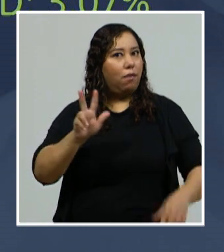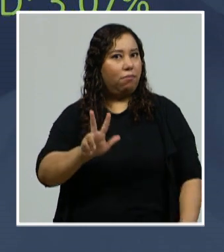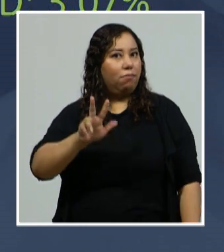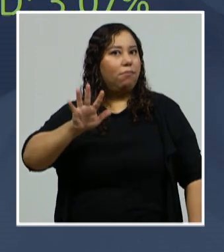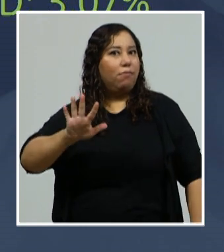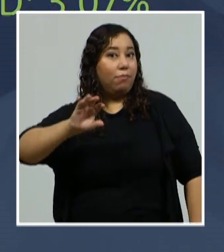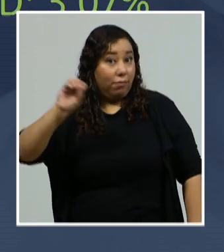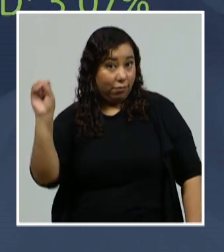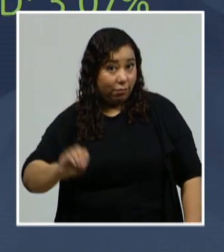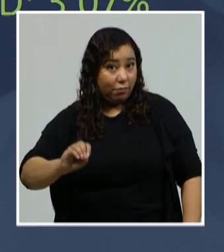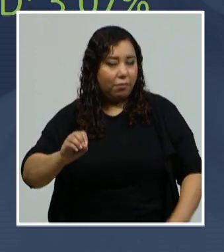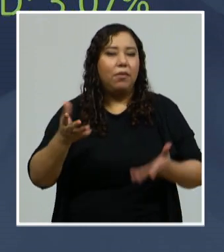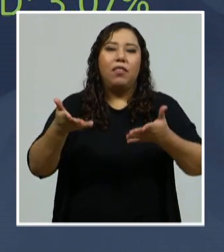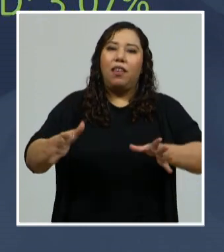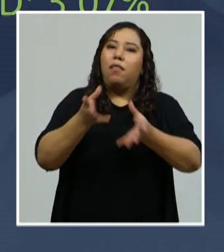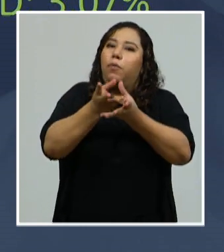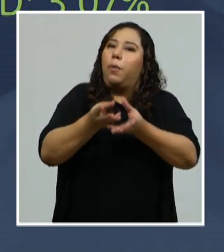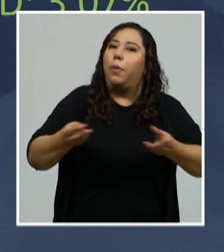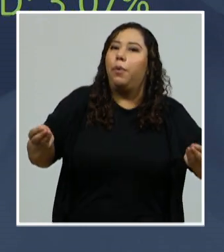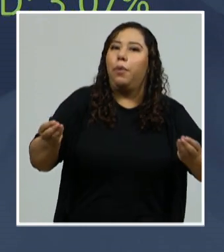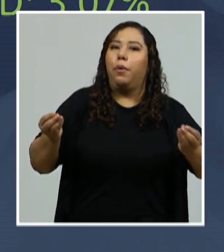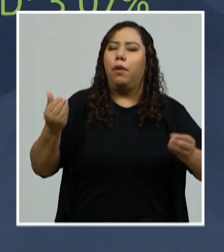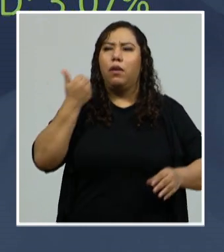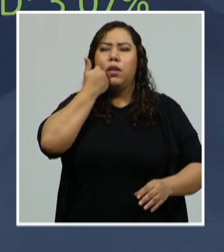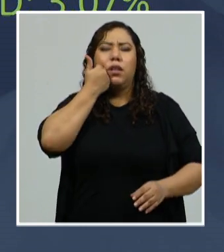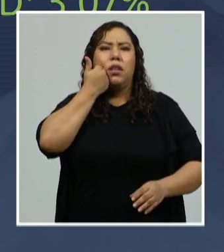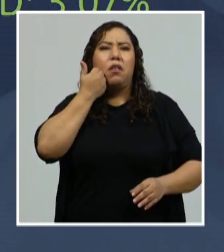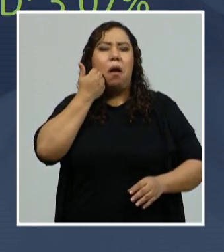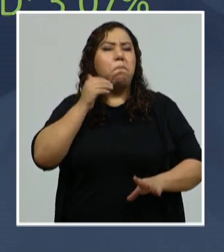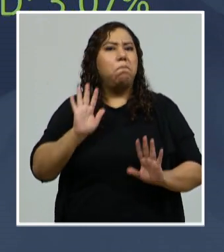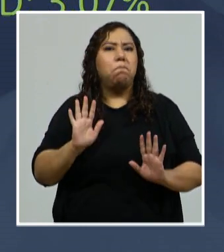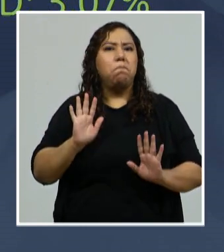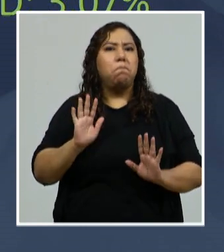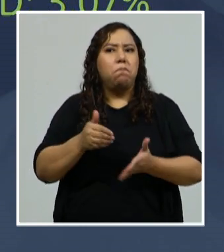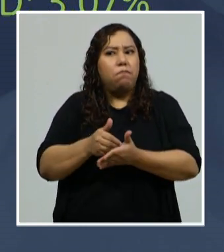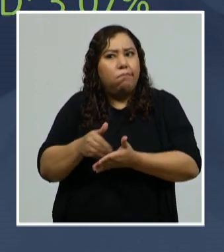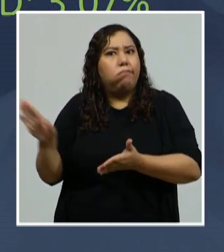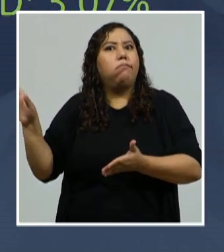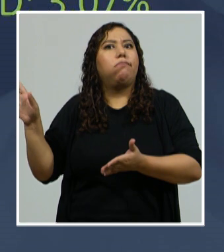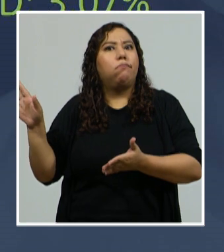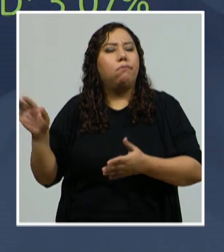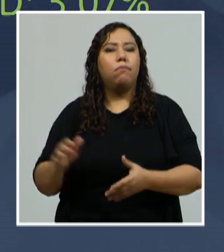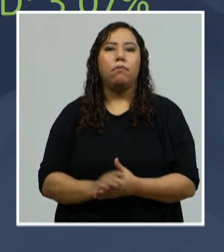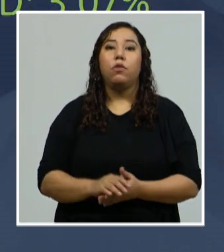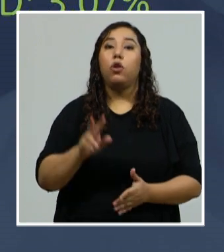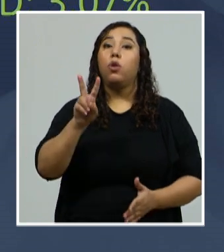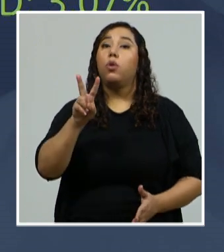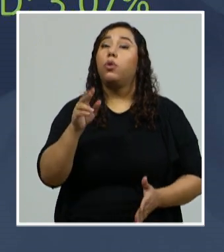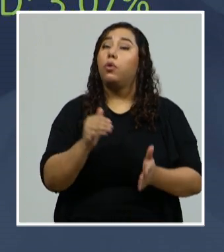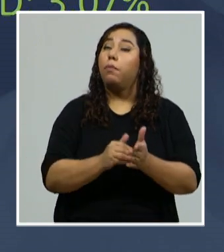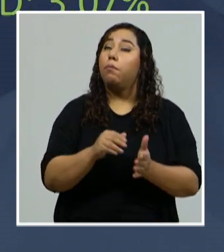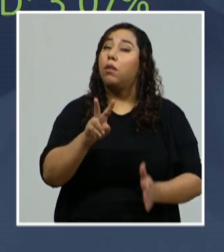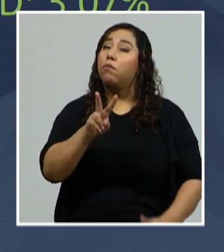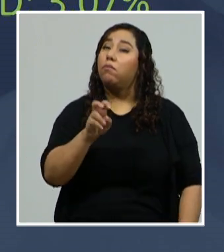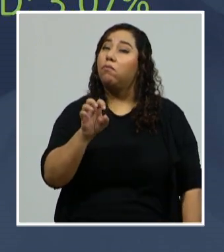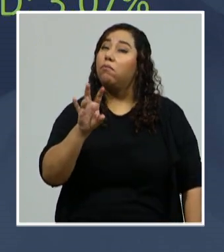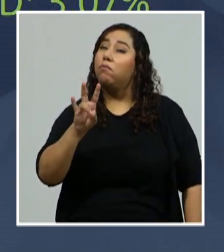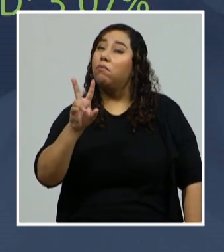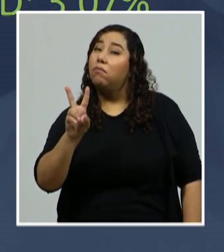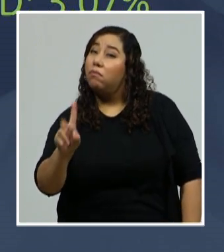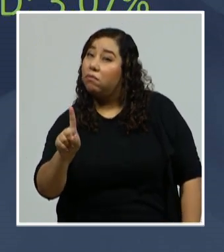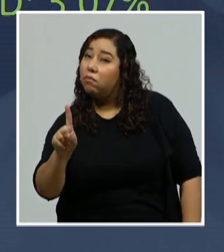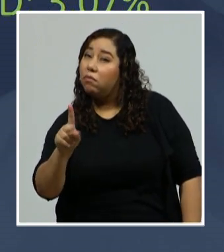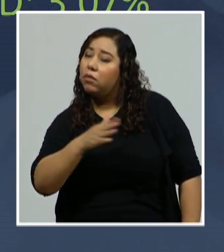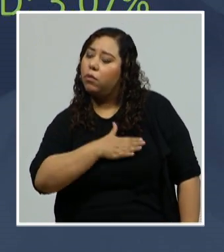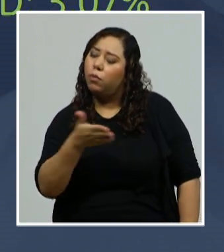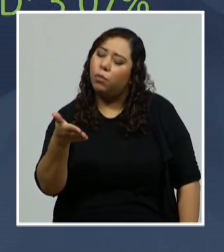compatriotas que se han recuperado han vencido esta enfermedad. Y los fallecidos, 2,271, que nos da una